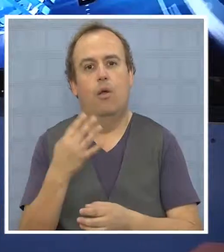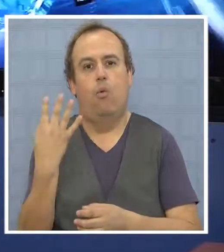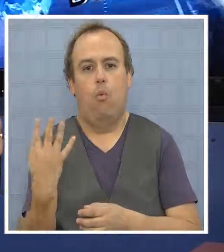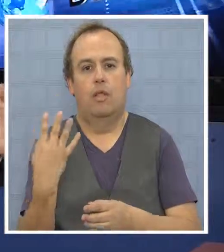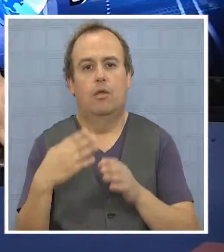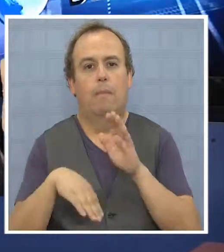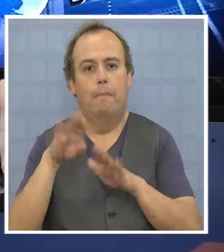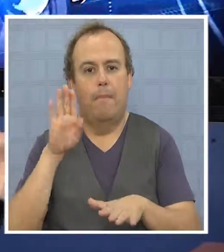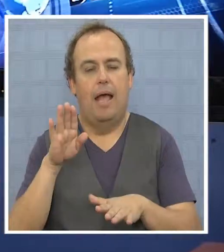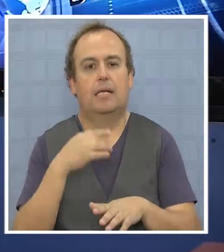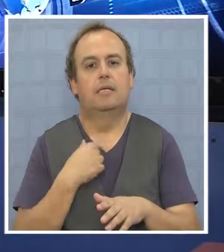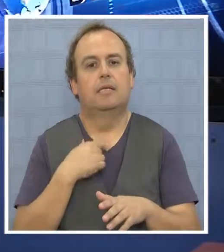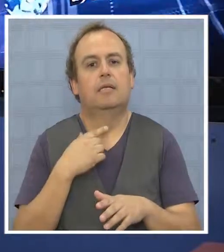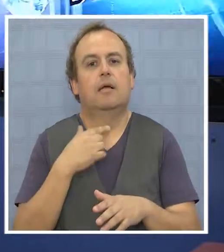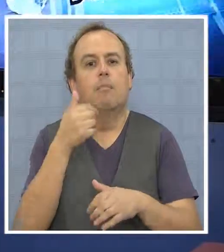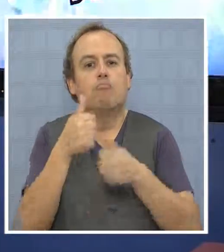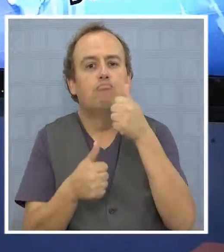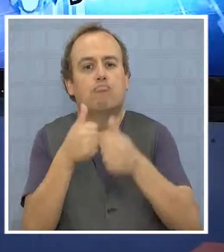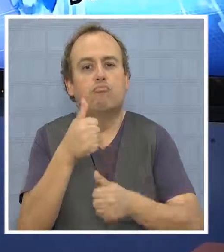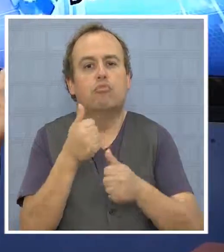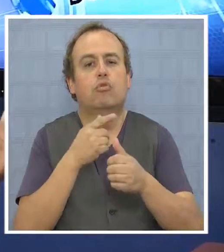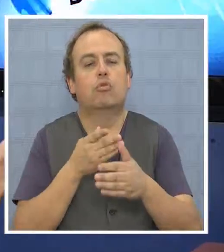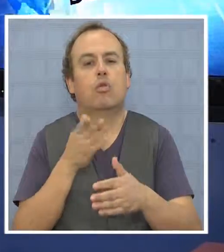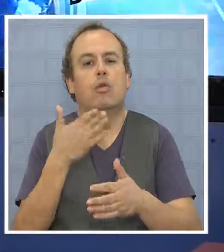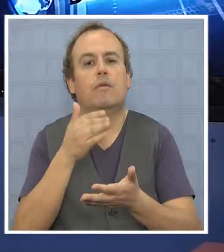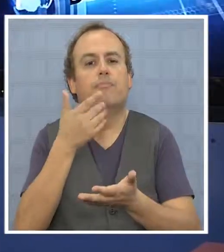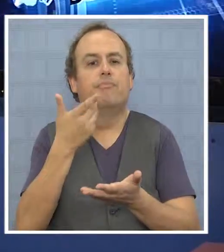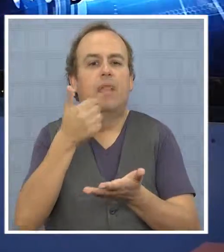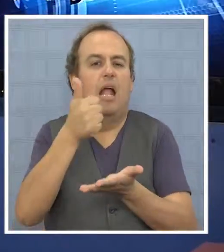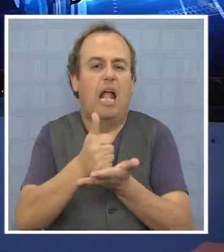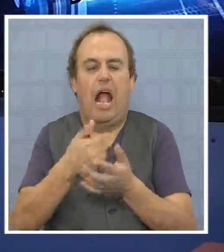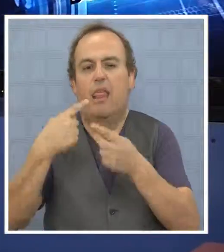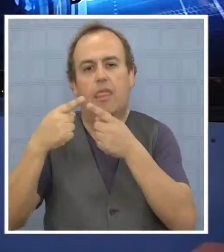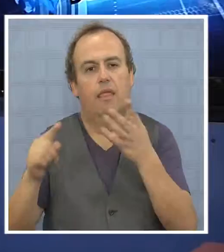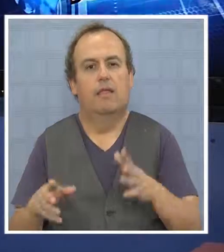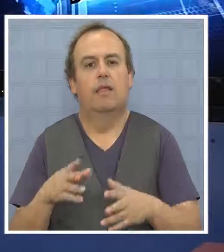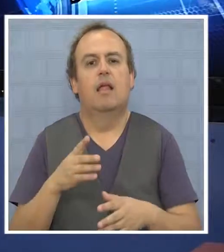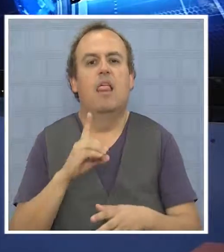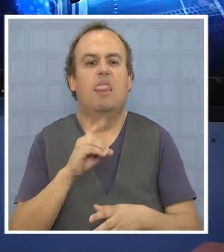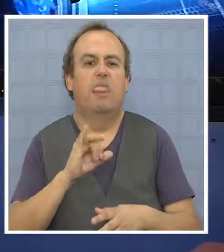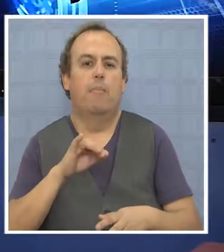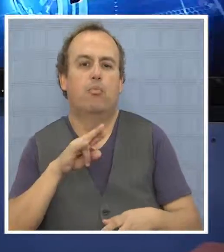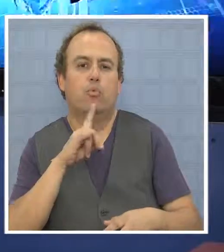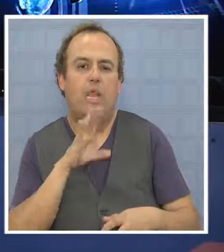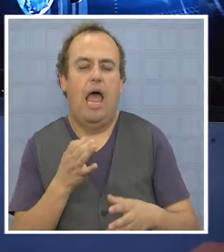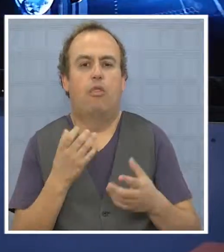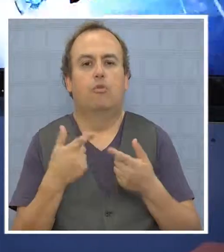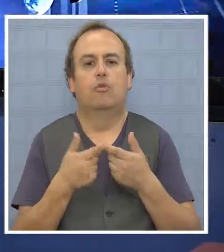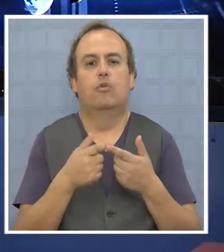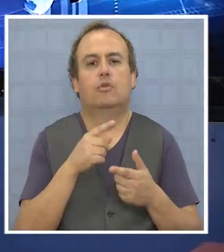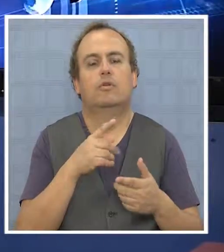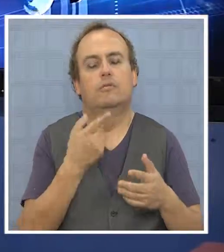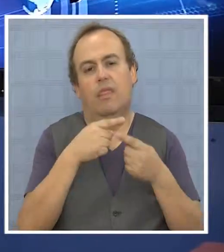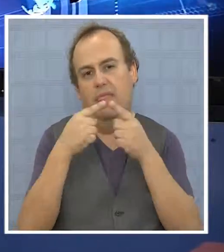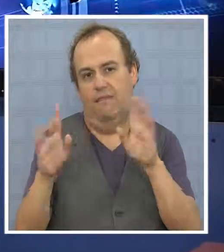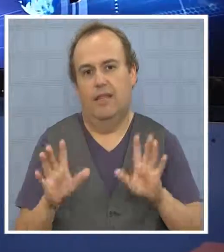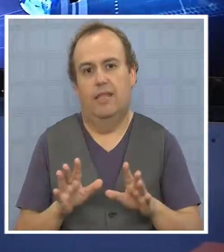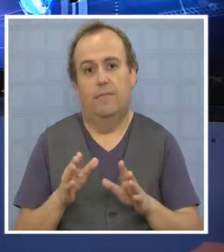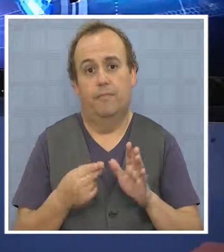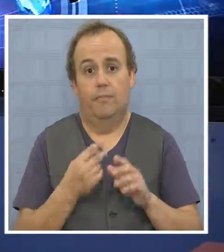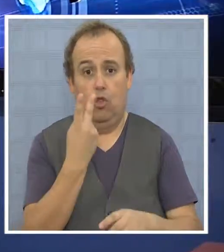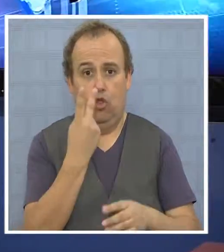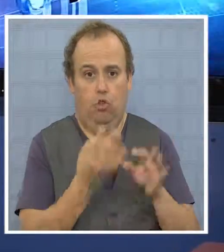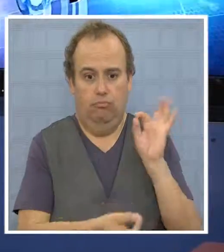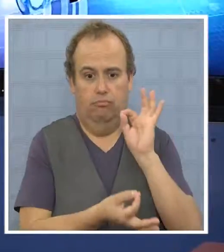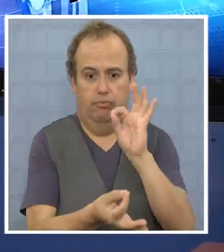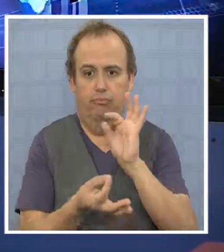Eso obliga a llevar más candidatos, permite que las minorías puedan participar más ampliamente, sin necesidad de aumentar la cantidad de diputados, porque las